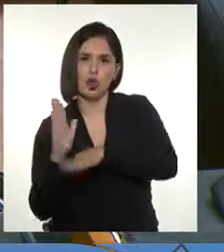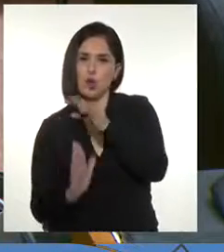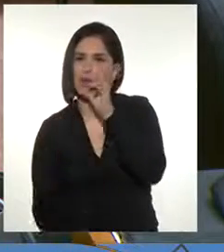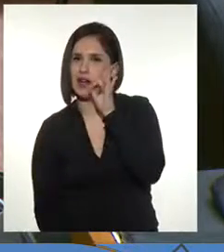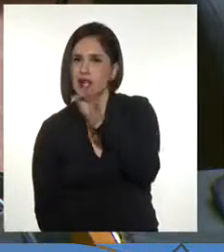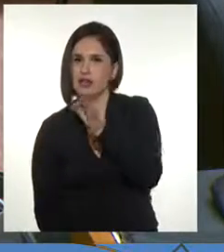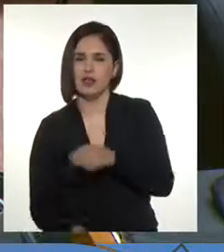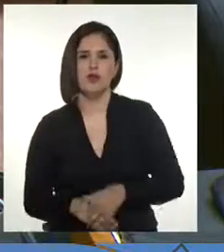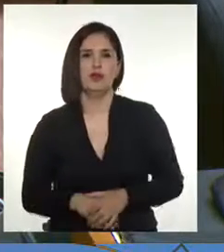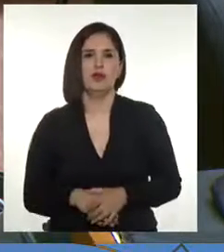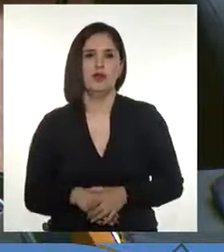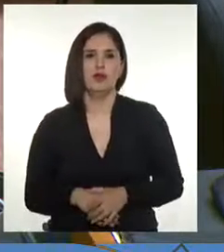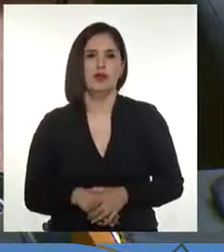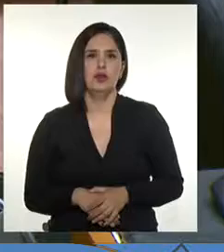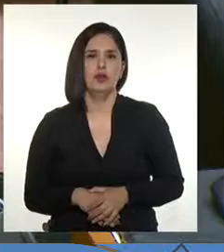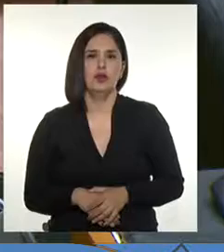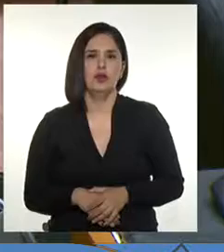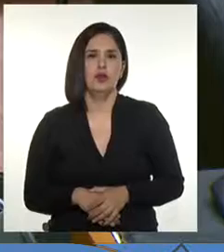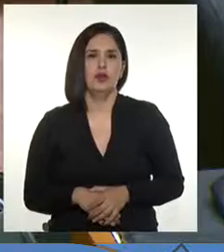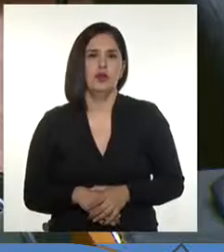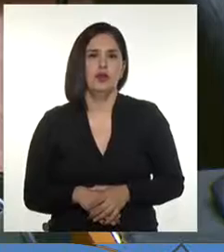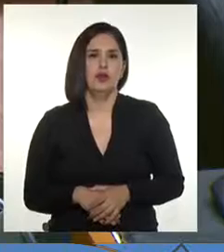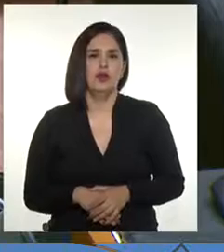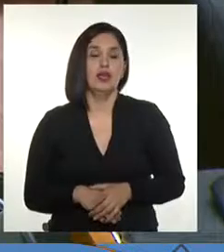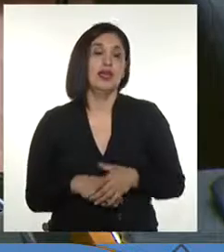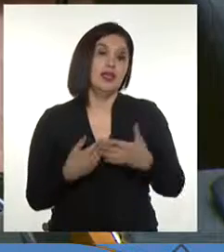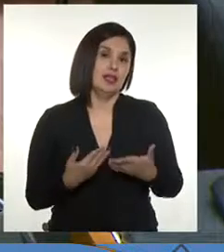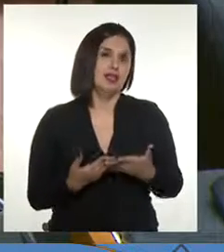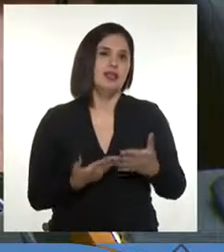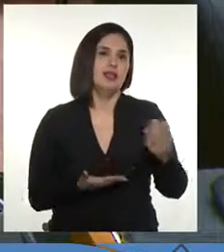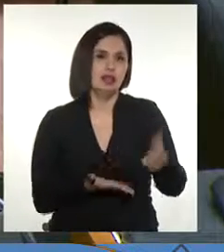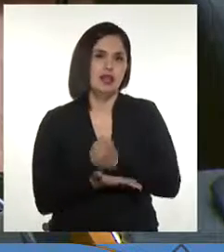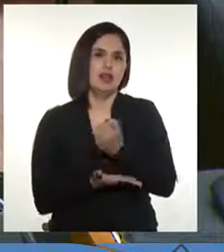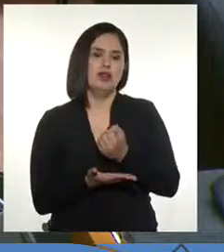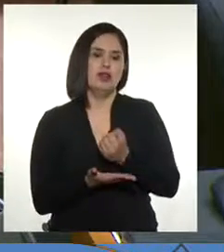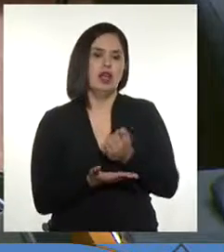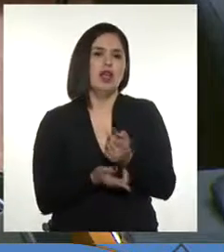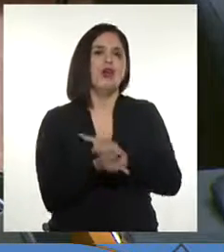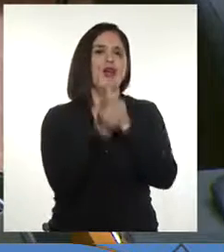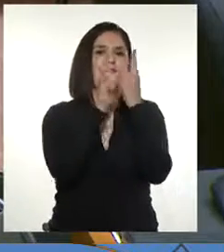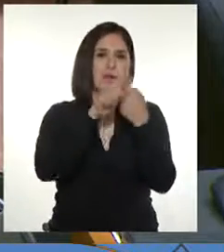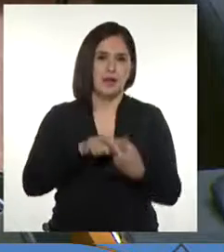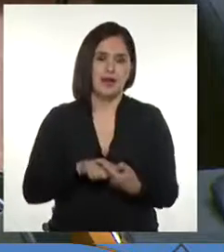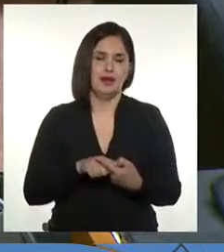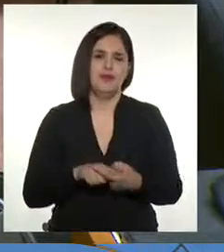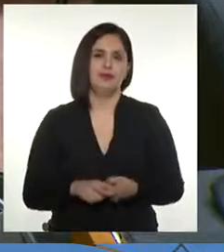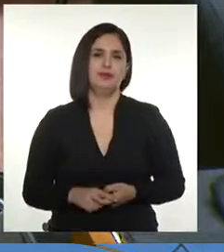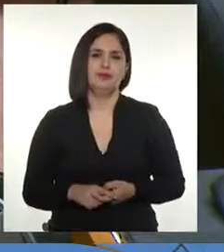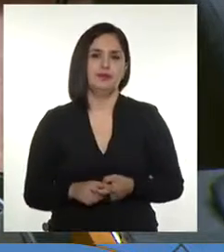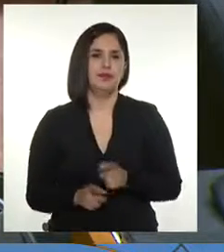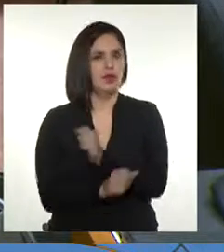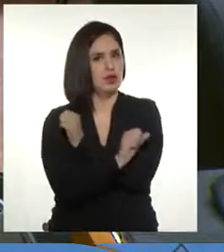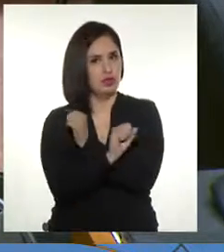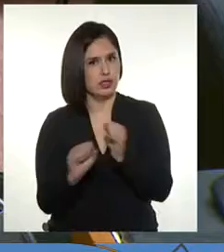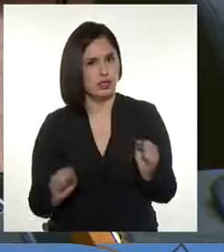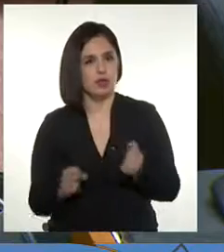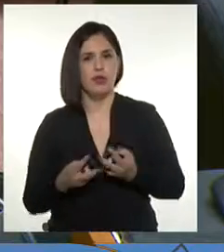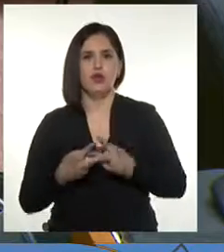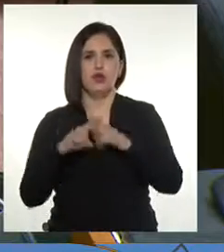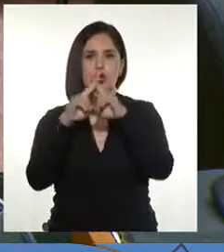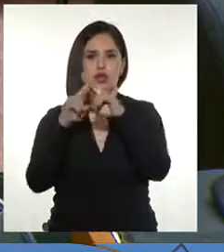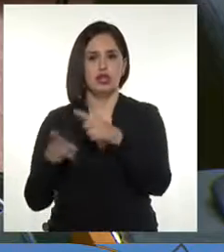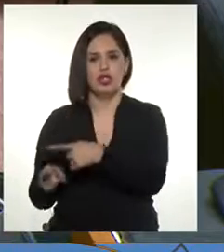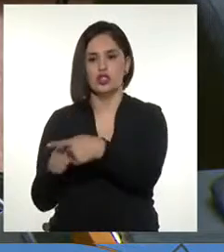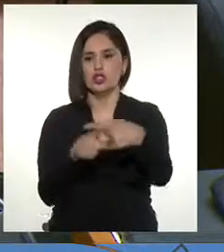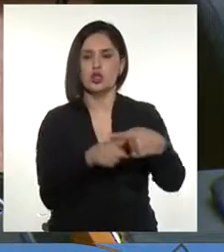acuerdo con la oposición se ha logrado reconstruir. No se pueden construir sociedades